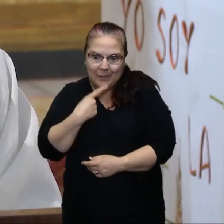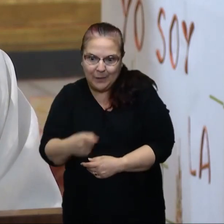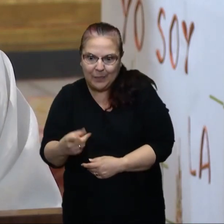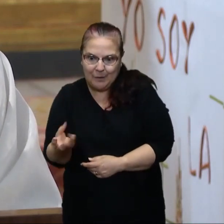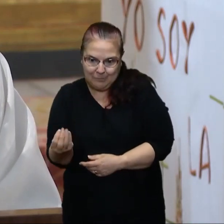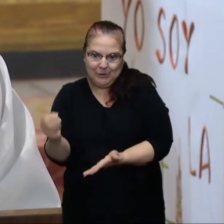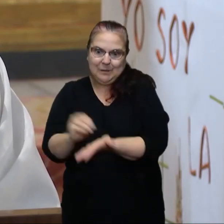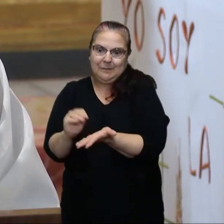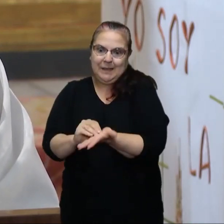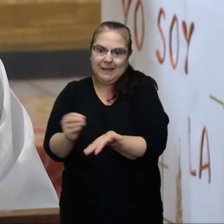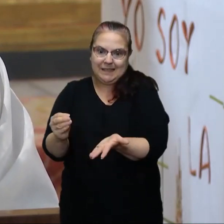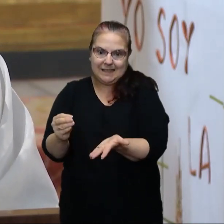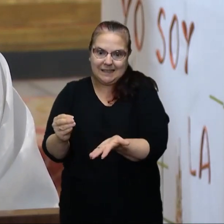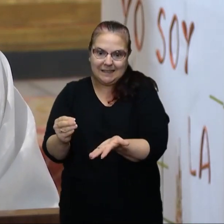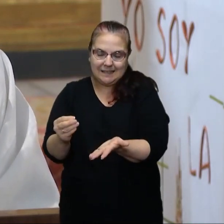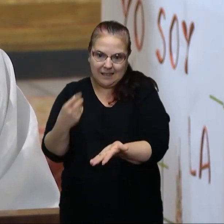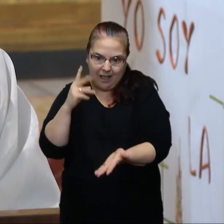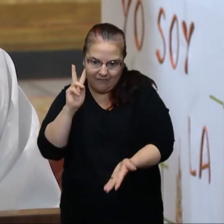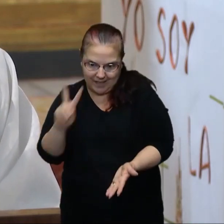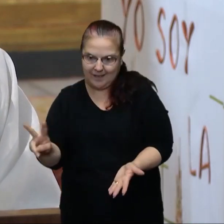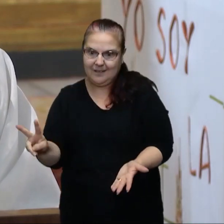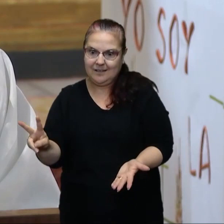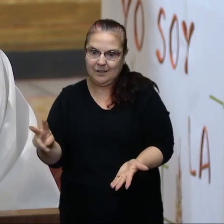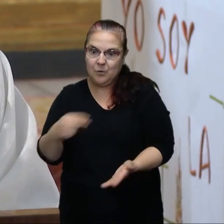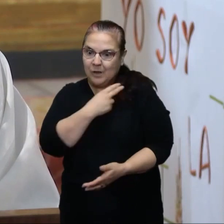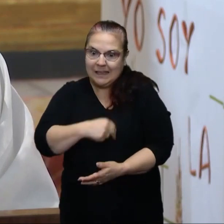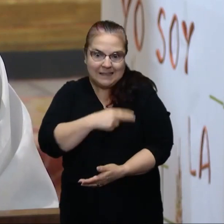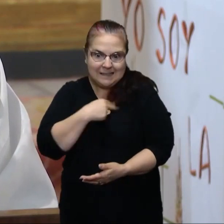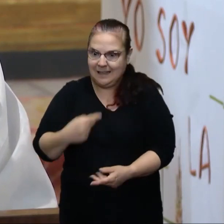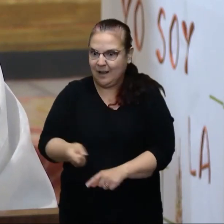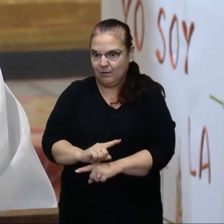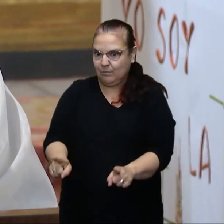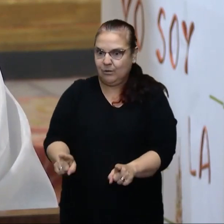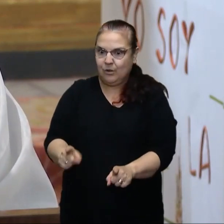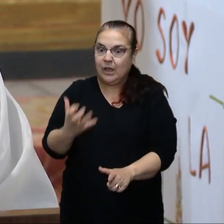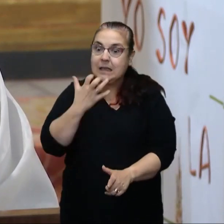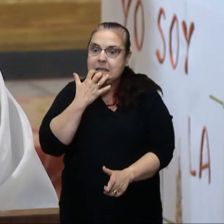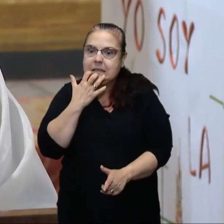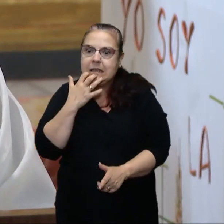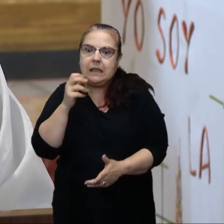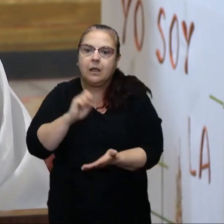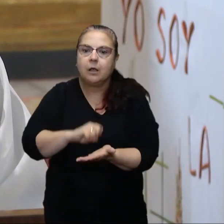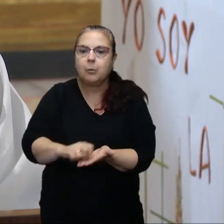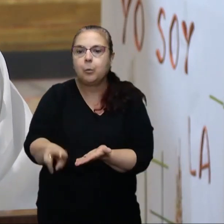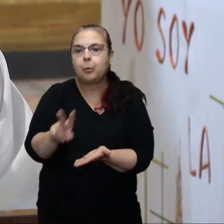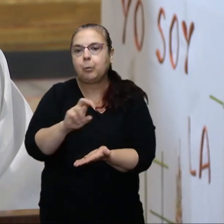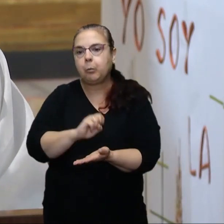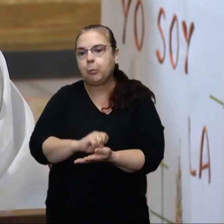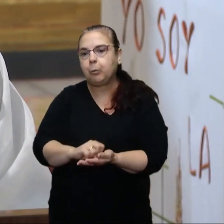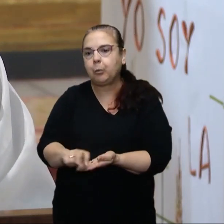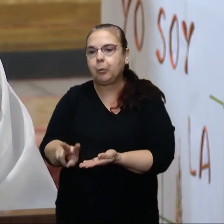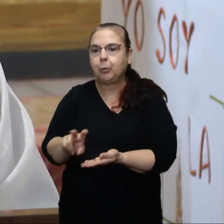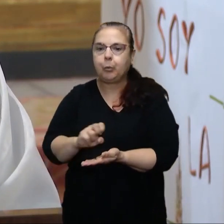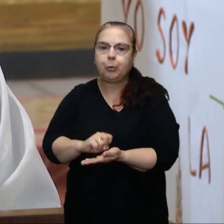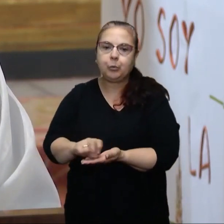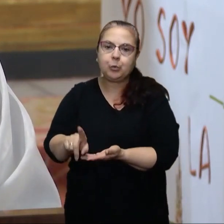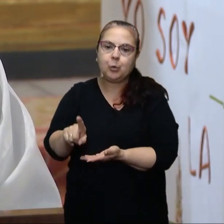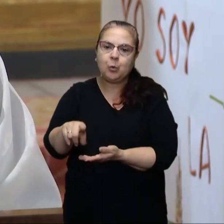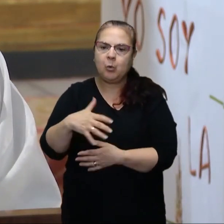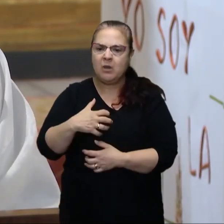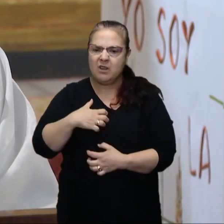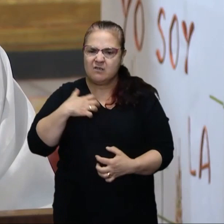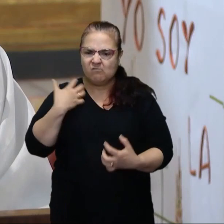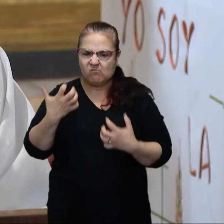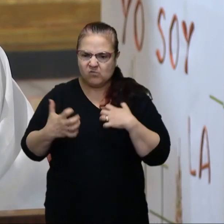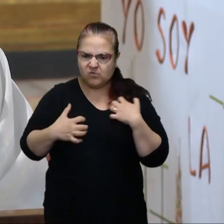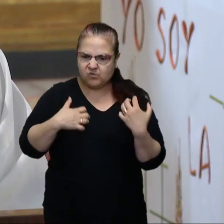ver, porque no te estás mostrando como cristiano. Si andas dejándote llevar por el mal humor,